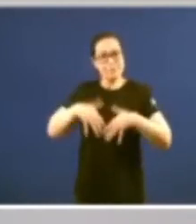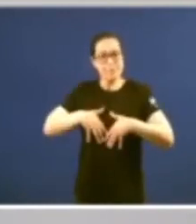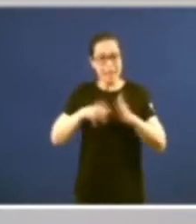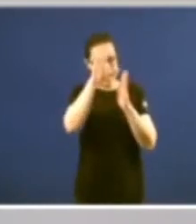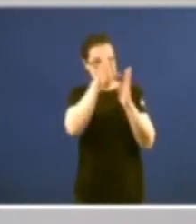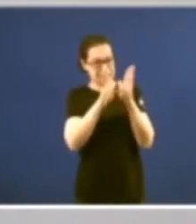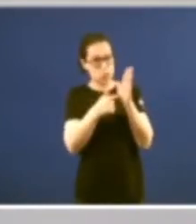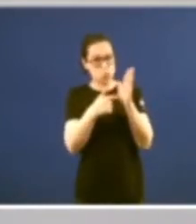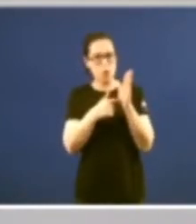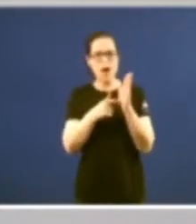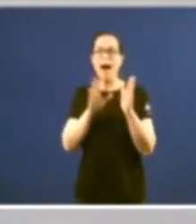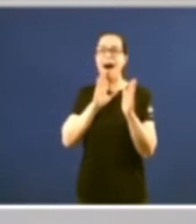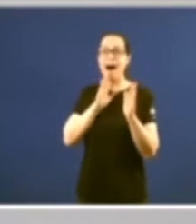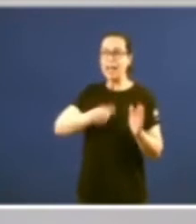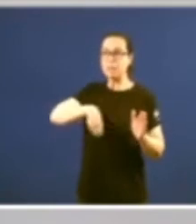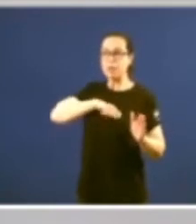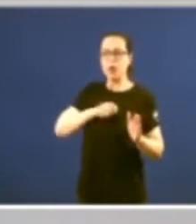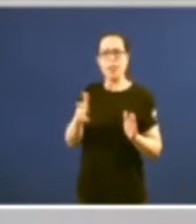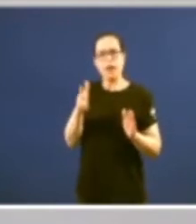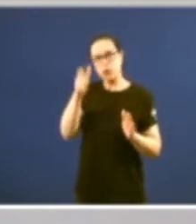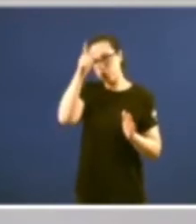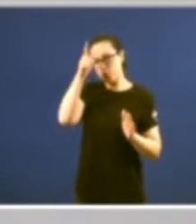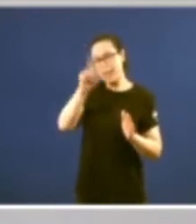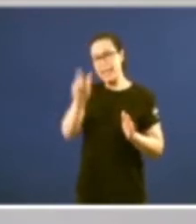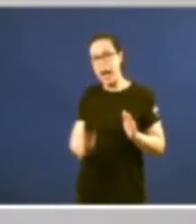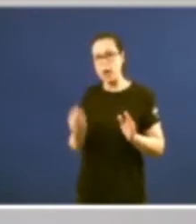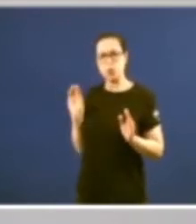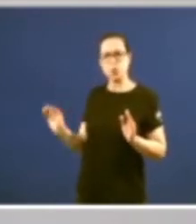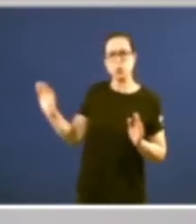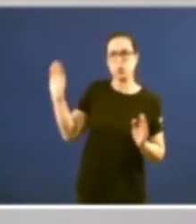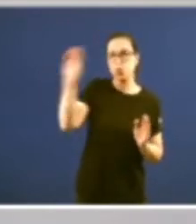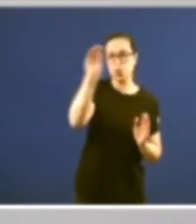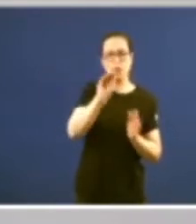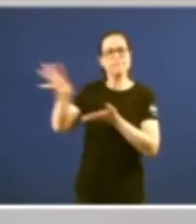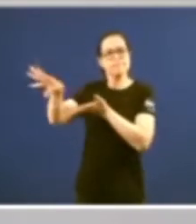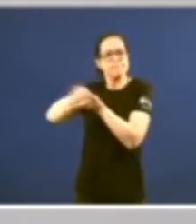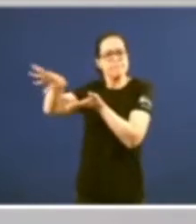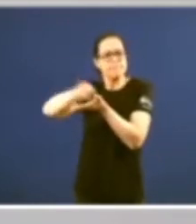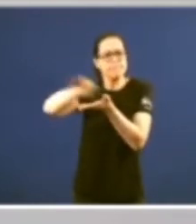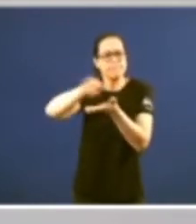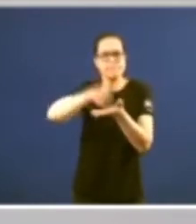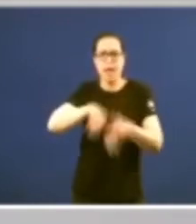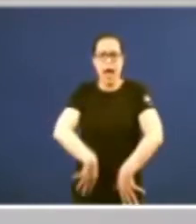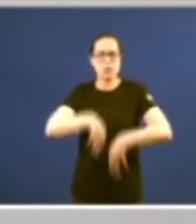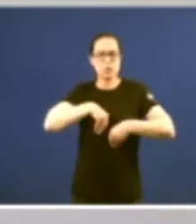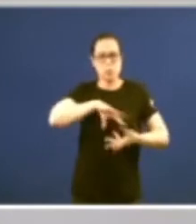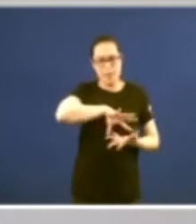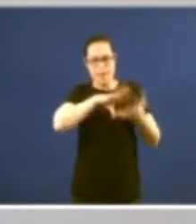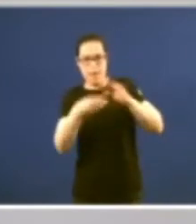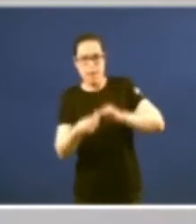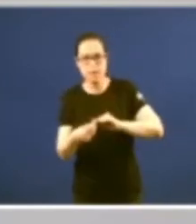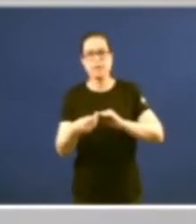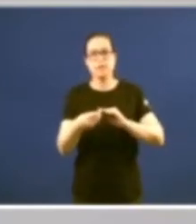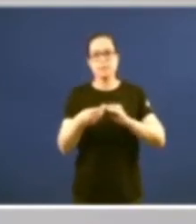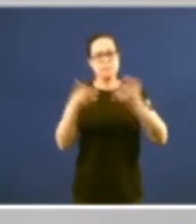esa cláusula de transformación del derecho italiano asume la cláusula de transformación del derecho español y se proyecta como